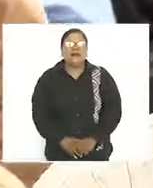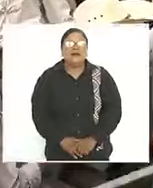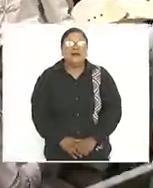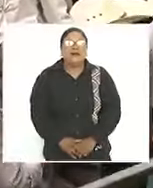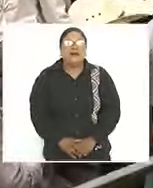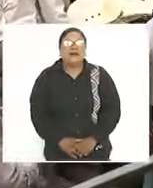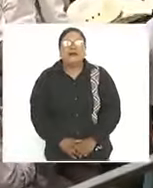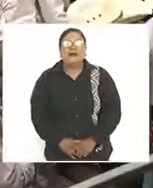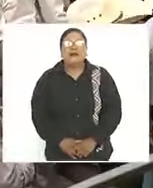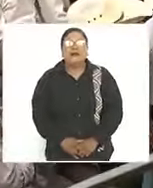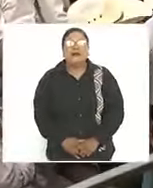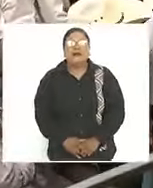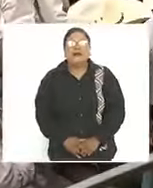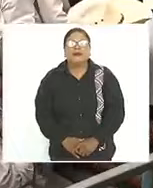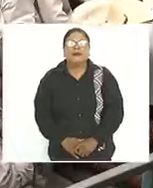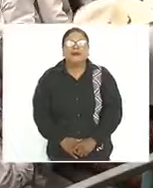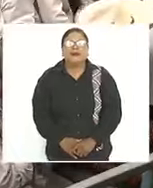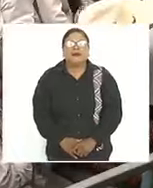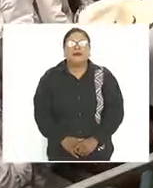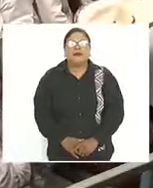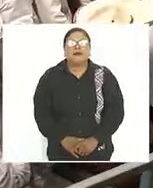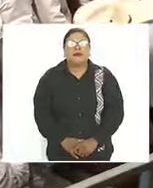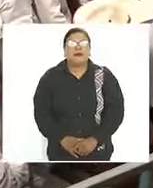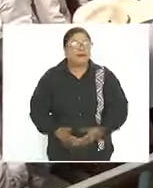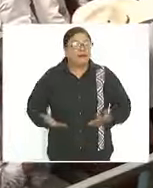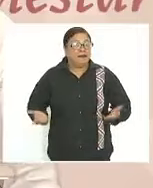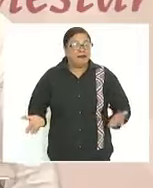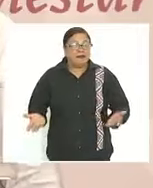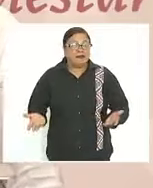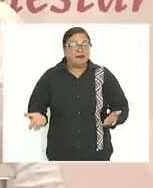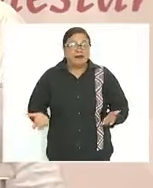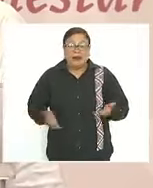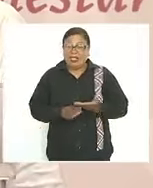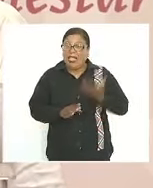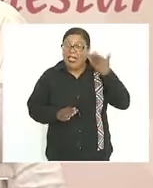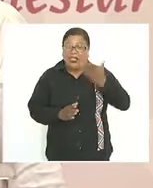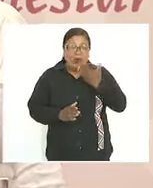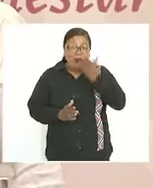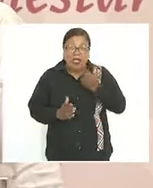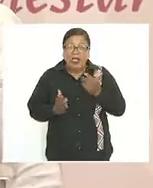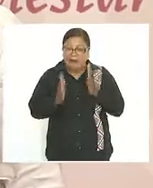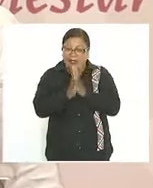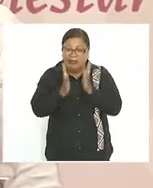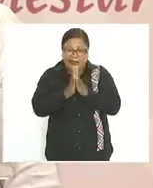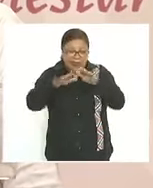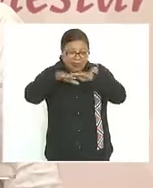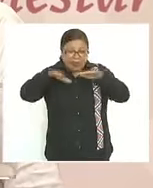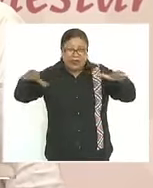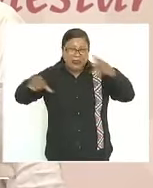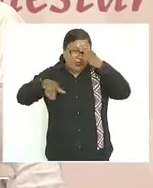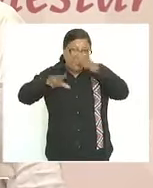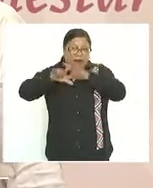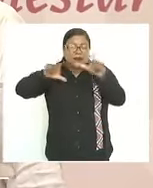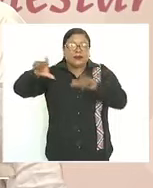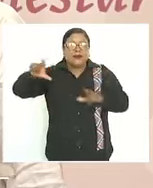saben no había democracia en nuestro país